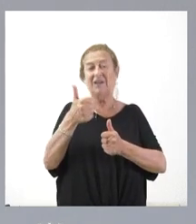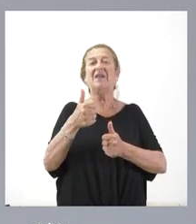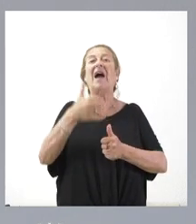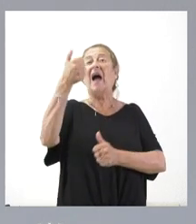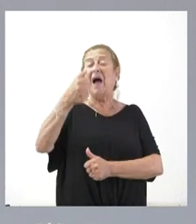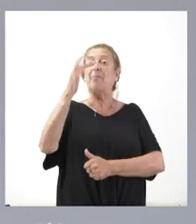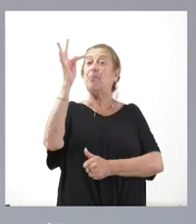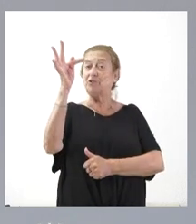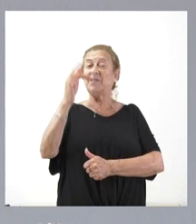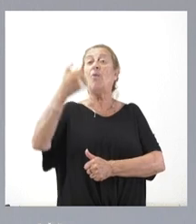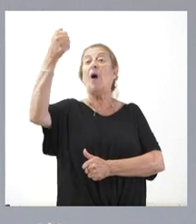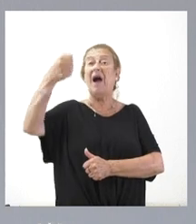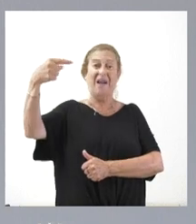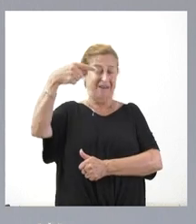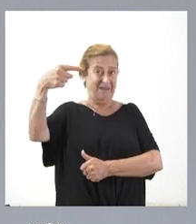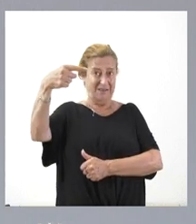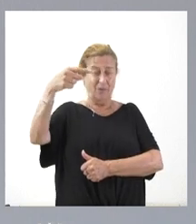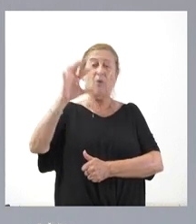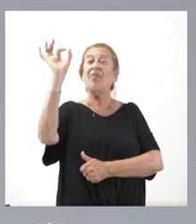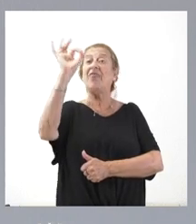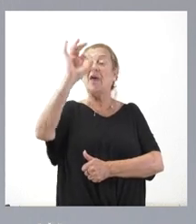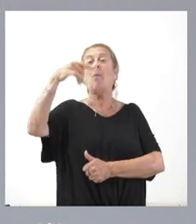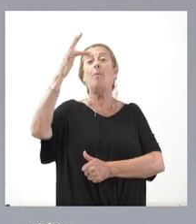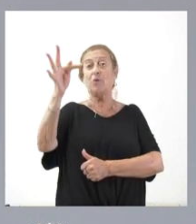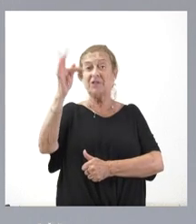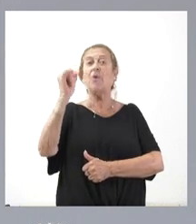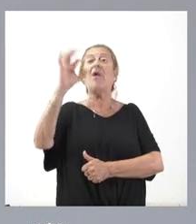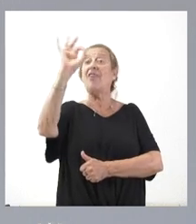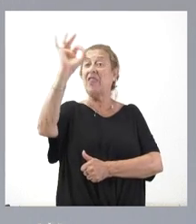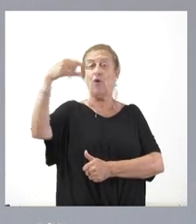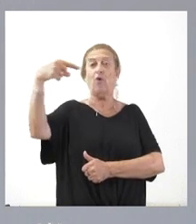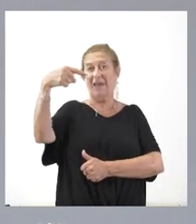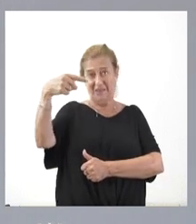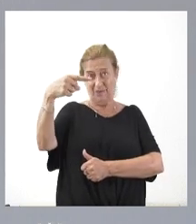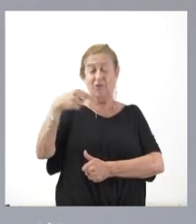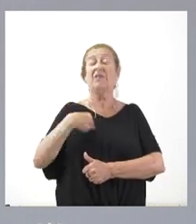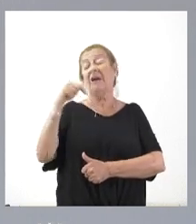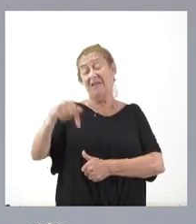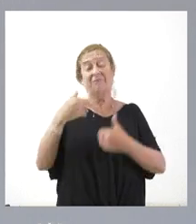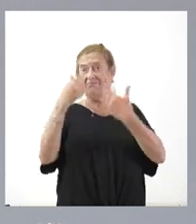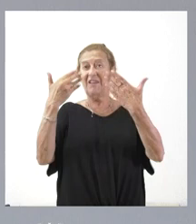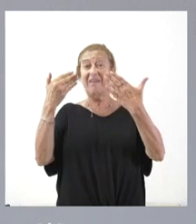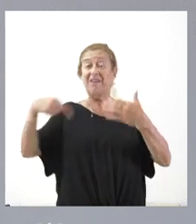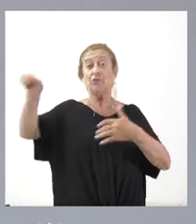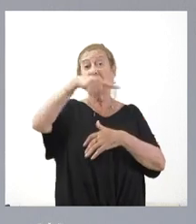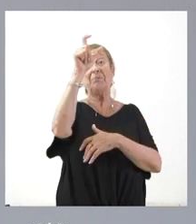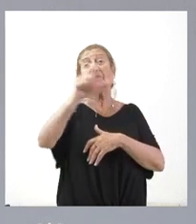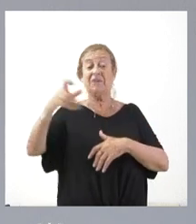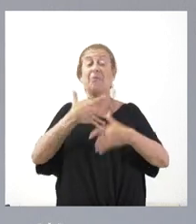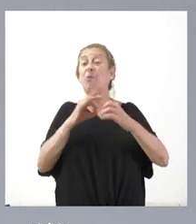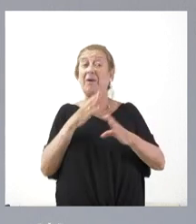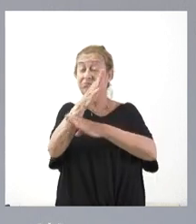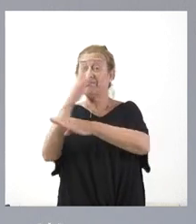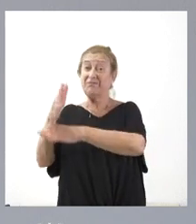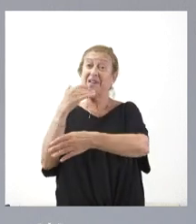positivo, a negativo, cero positivo y cero negativo. Desde aquí agradecemos a todas las personas que puedan donar